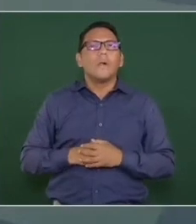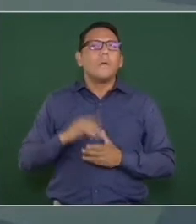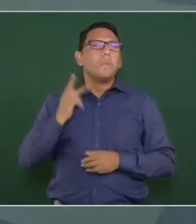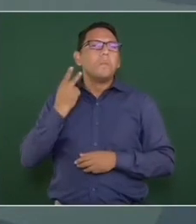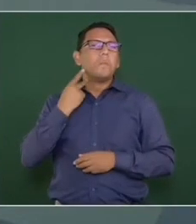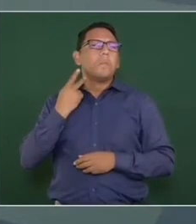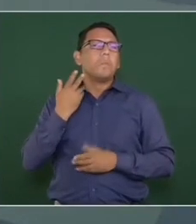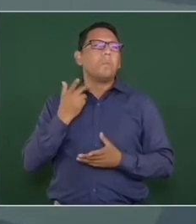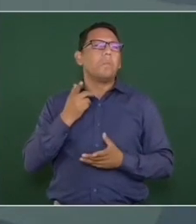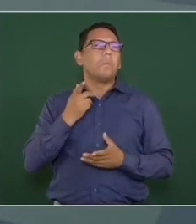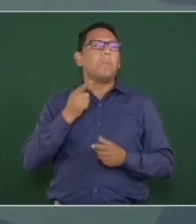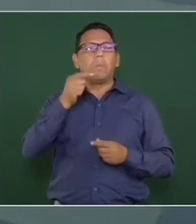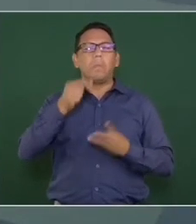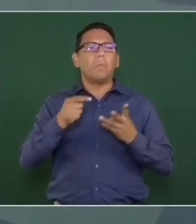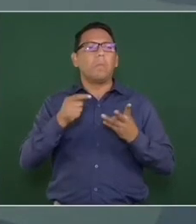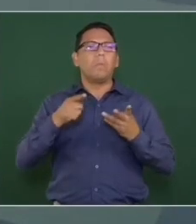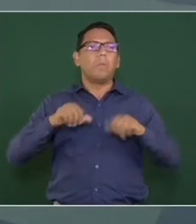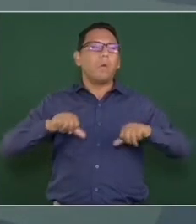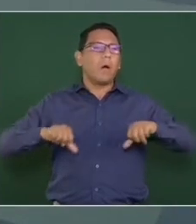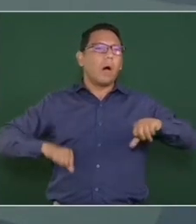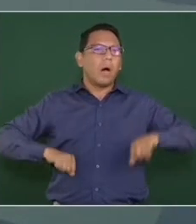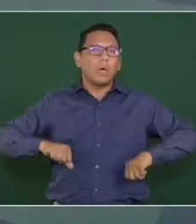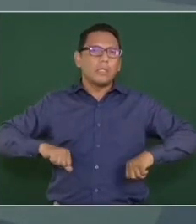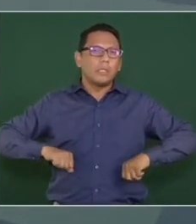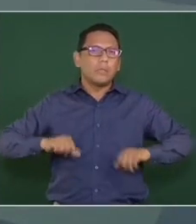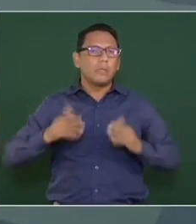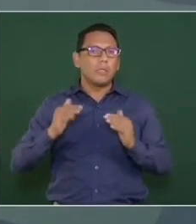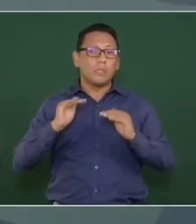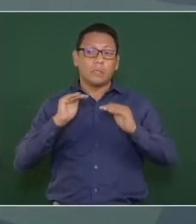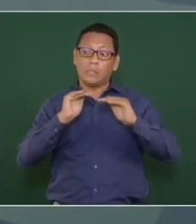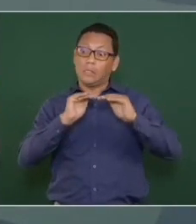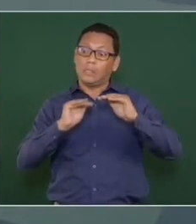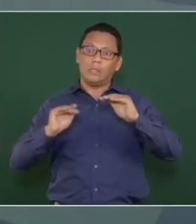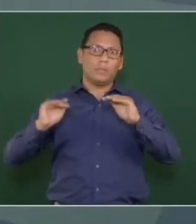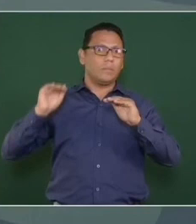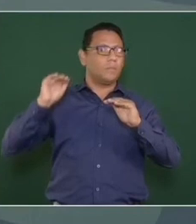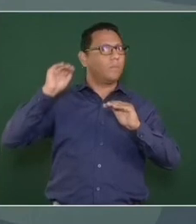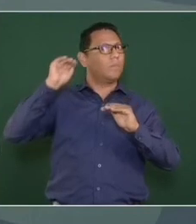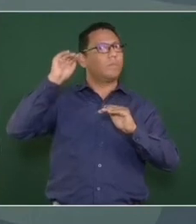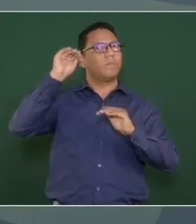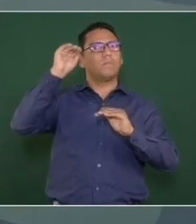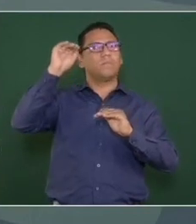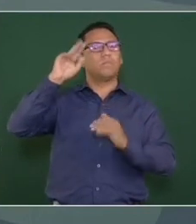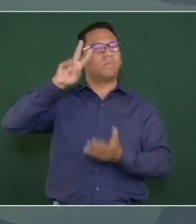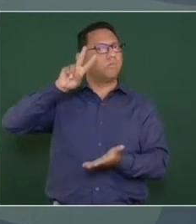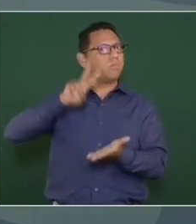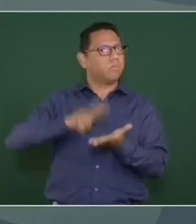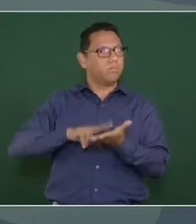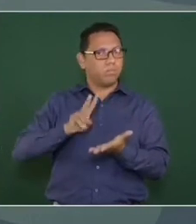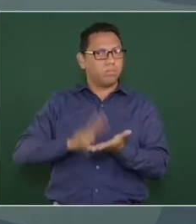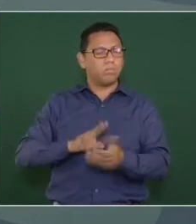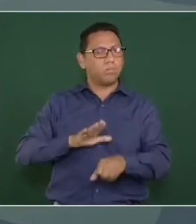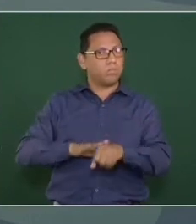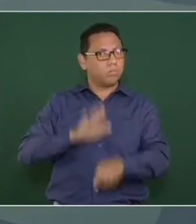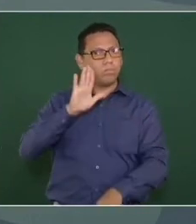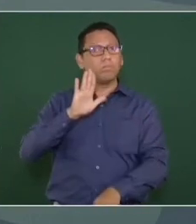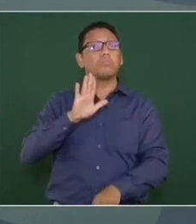las actividades de más alto valor